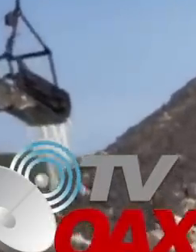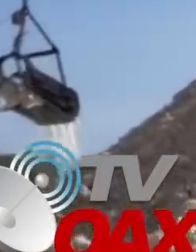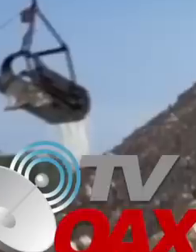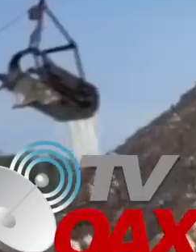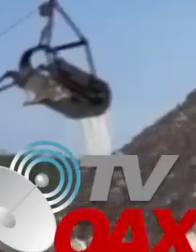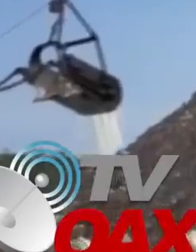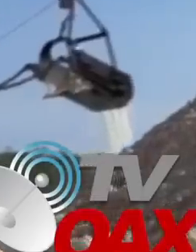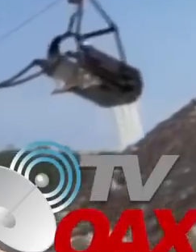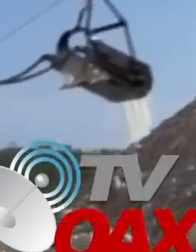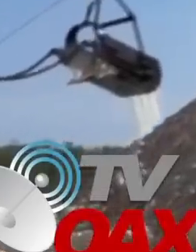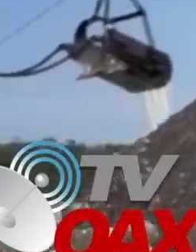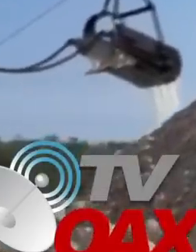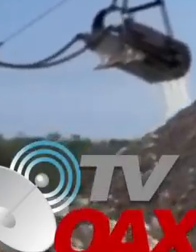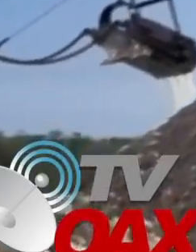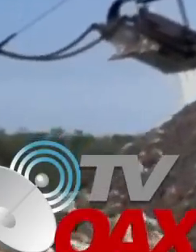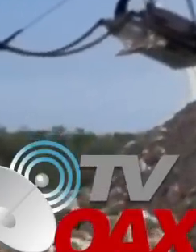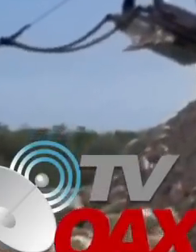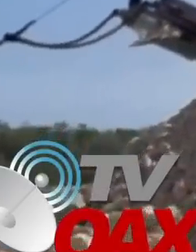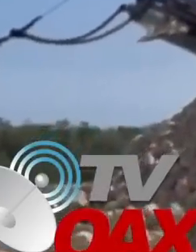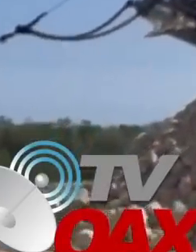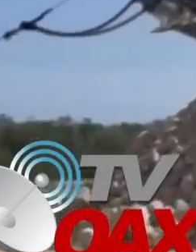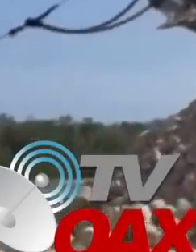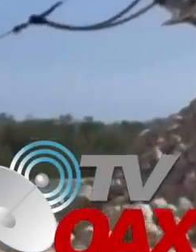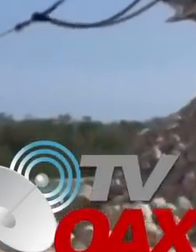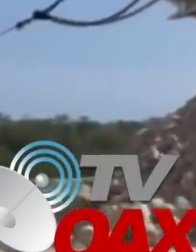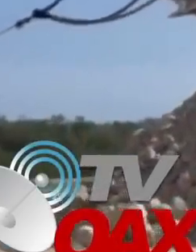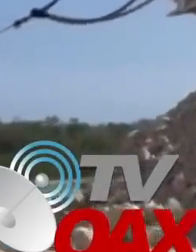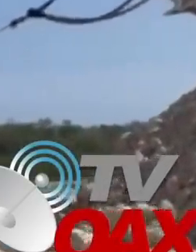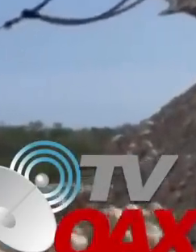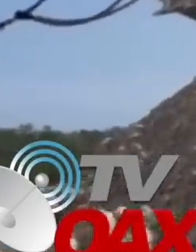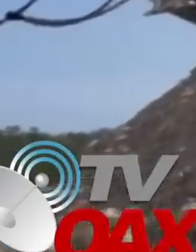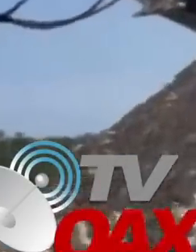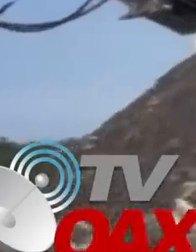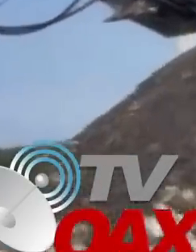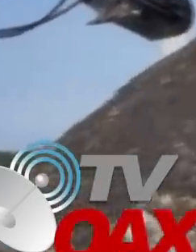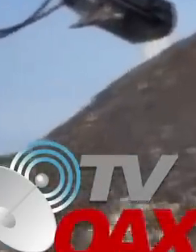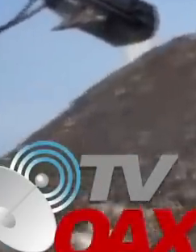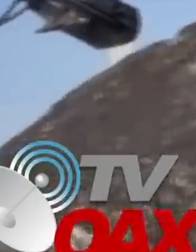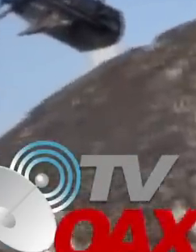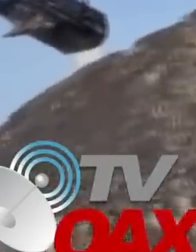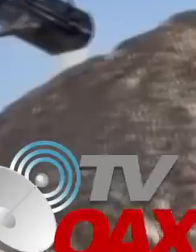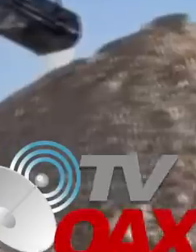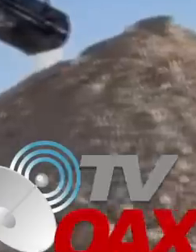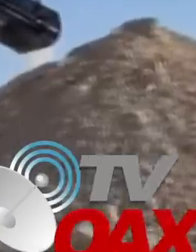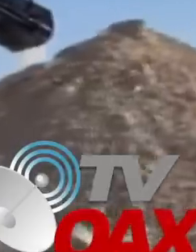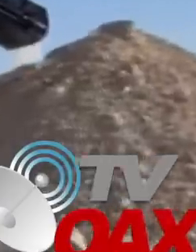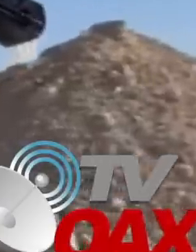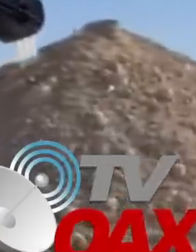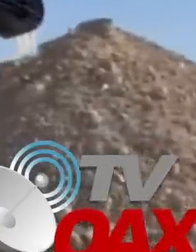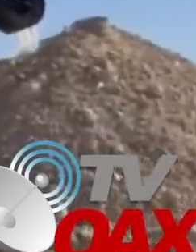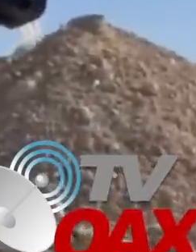hectáreas, los tres o cuatro, todo.